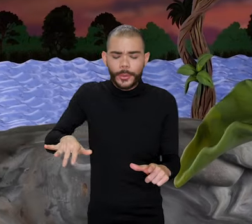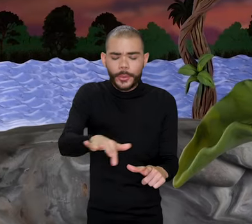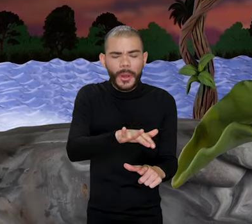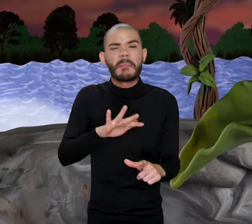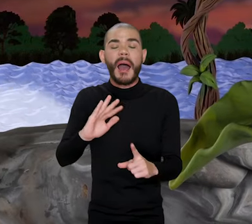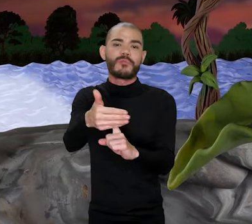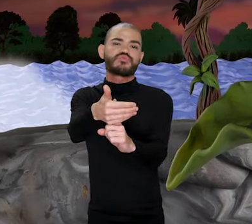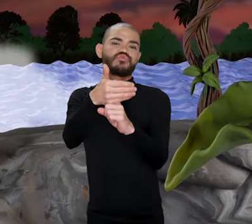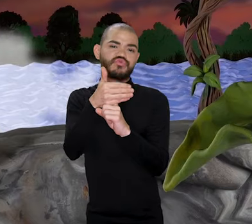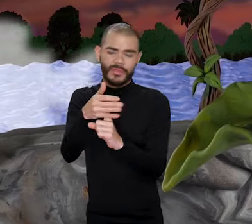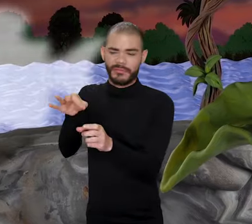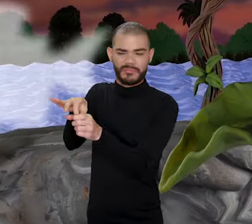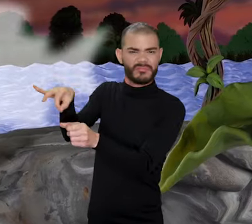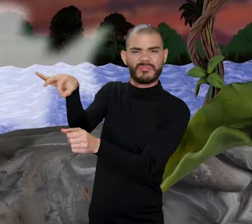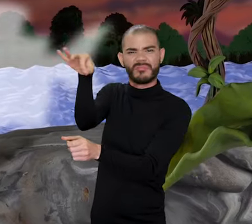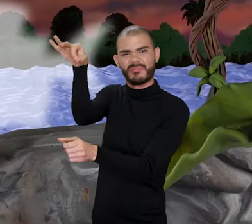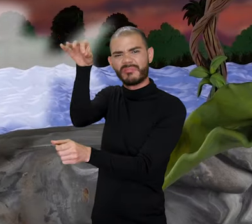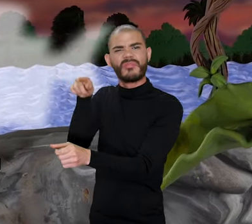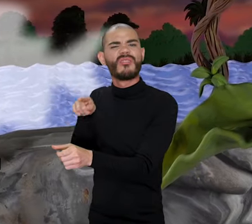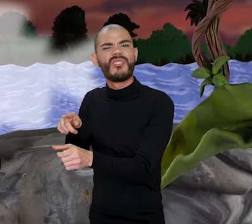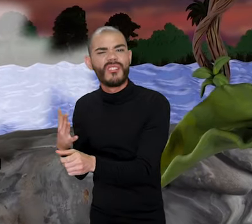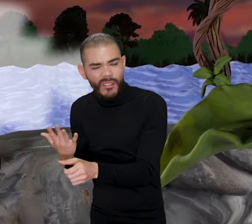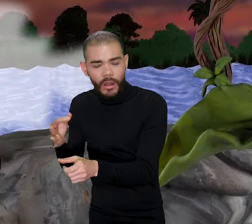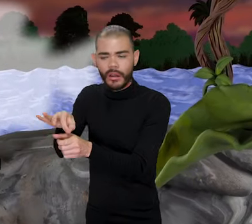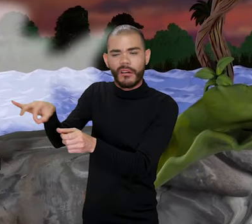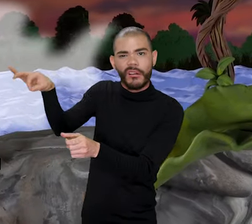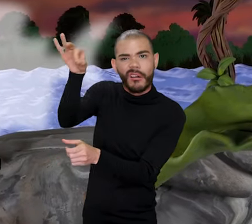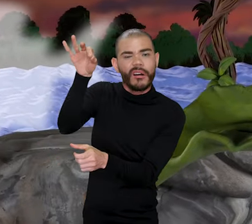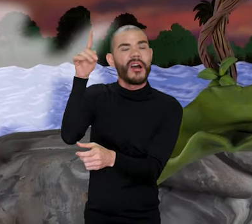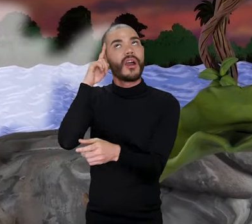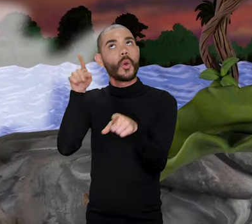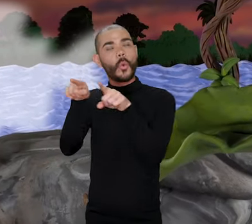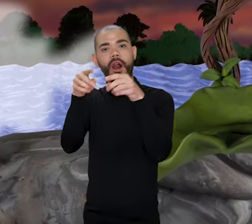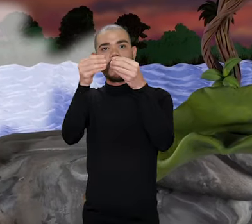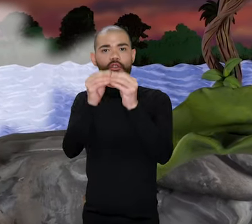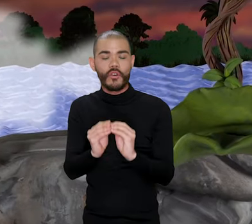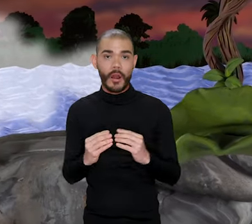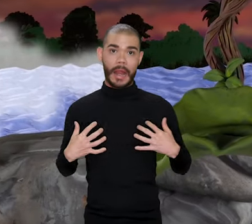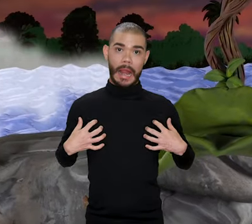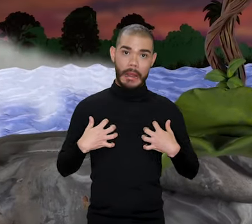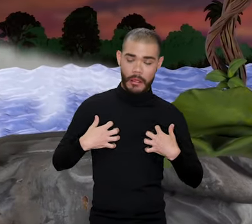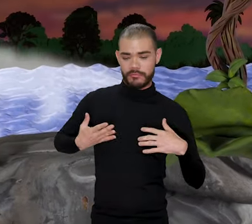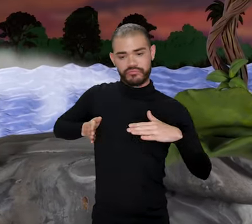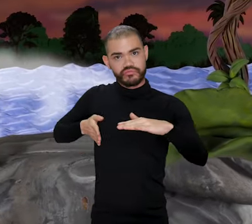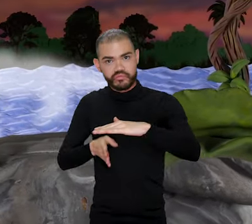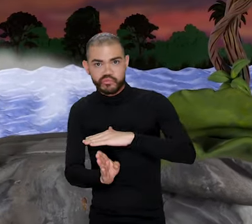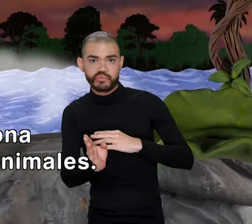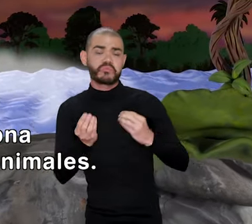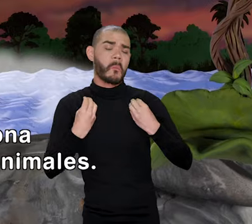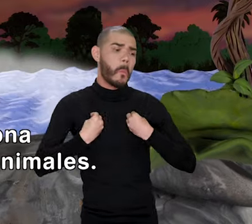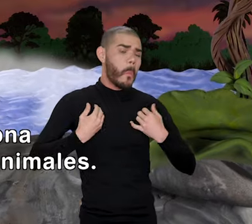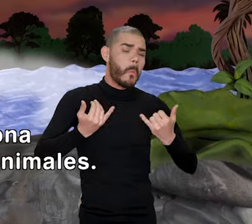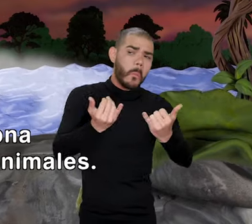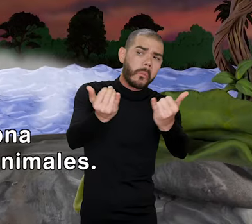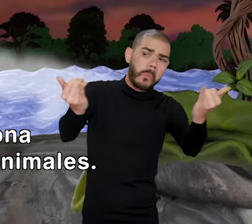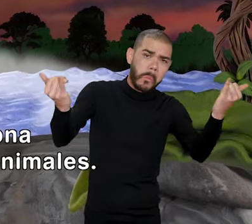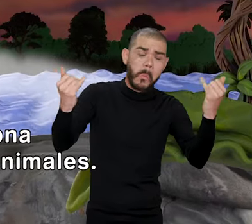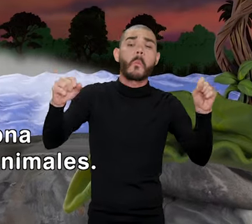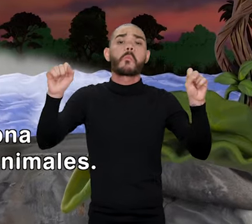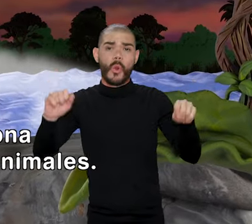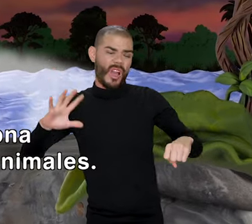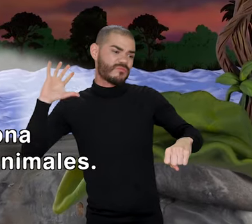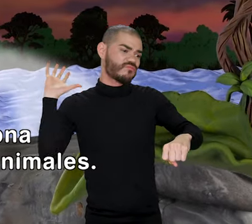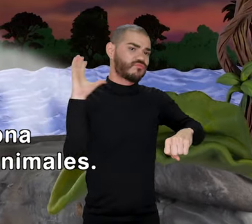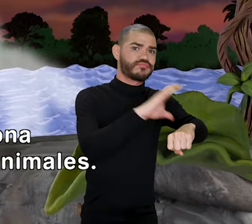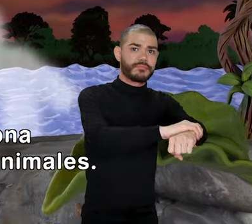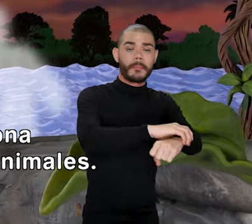Los Ainawis son espíritus dueños de los peces y los animales de cacería que viven en el monte y el fondo de los ríos y pueden raptar a una